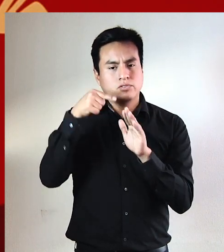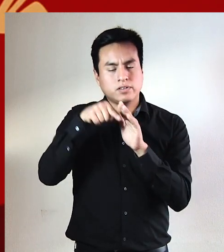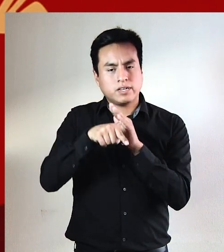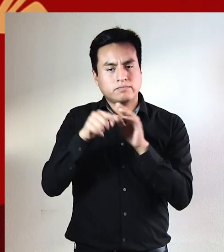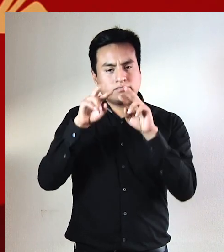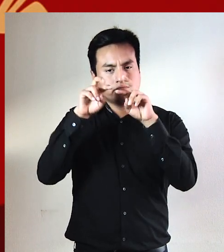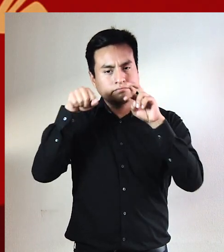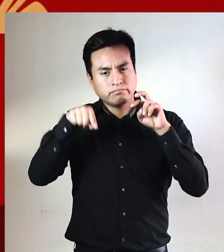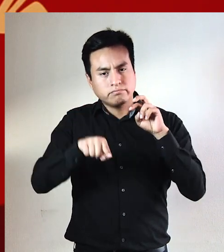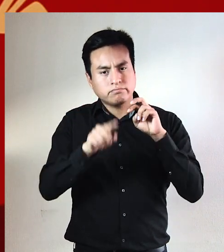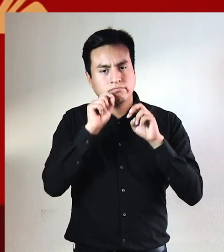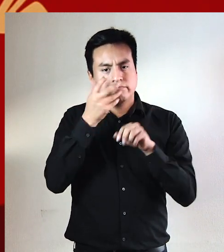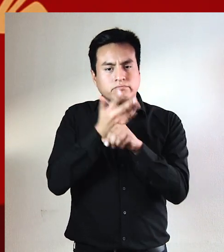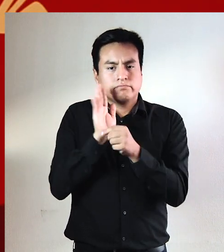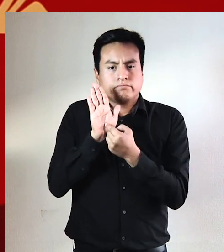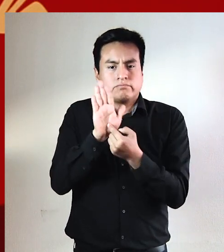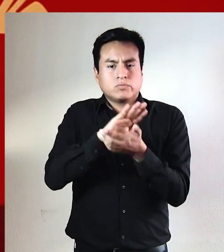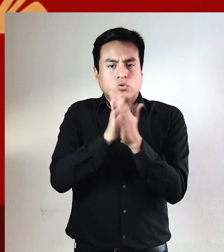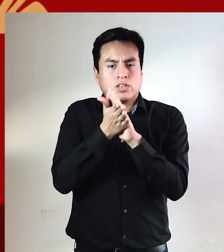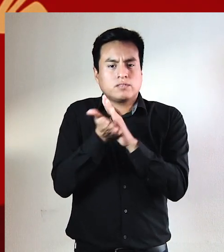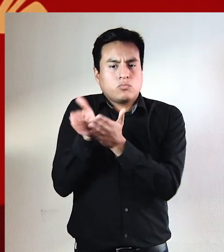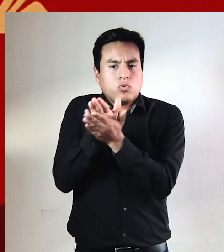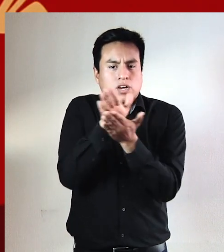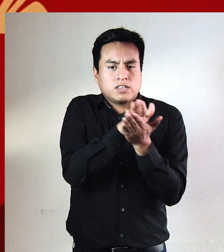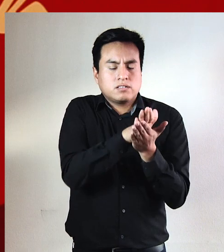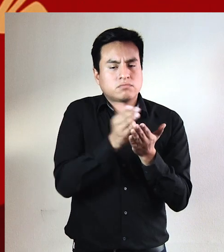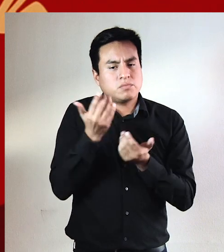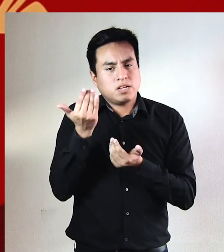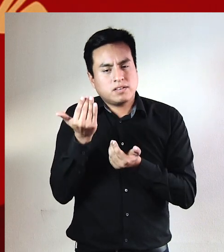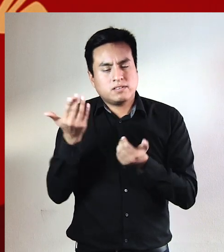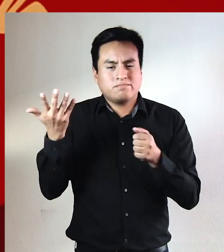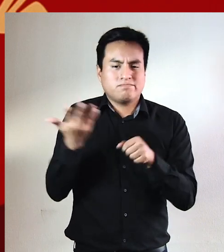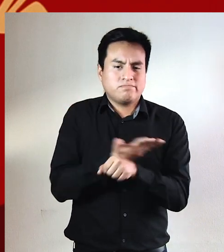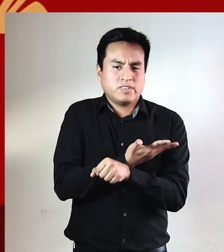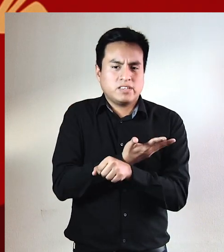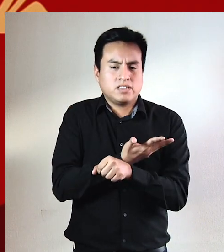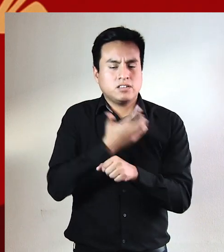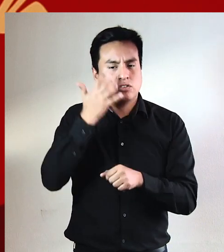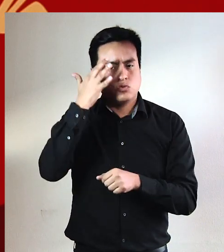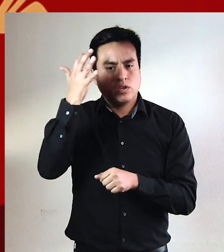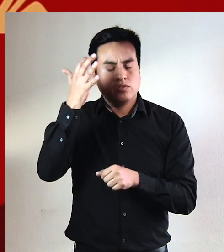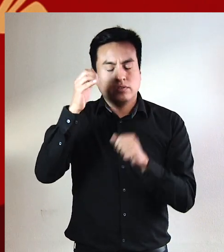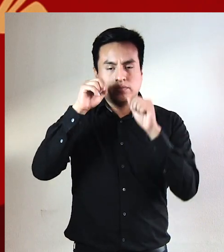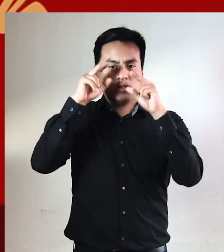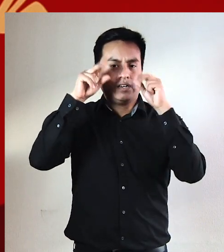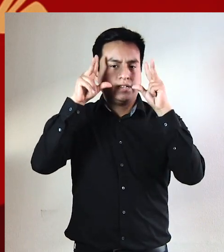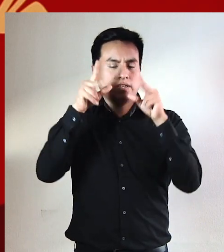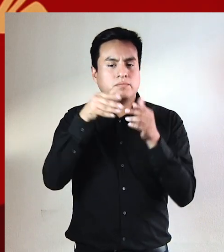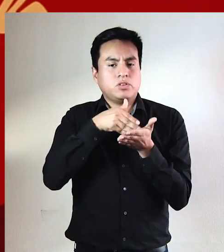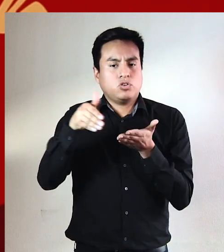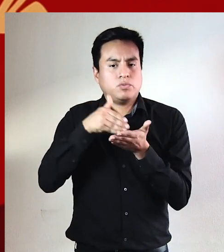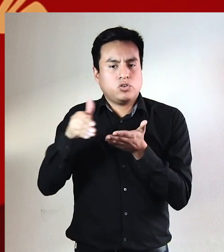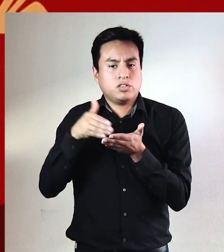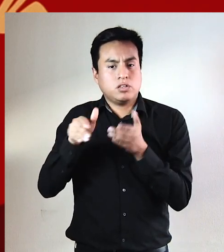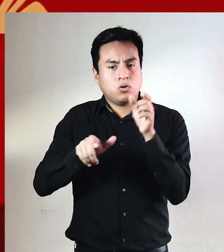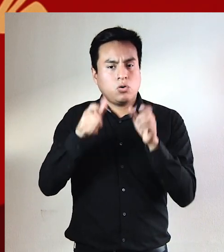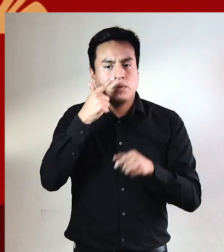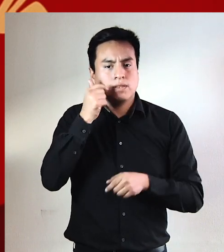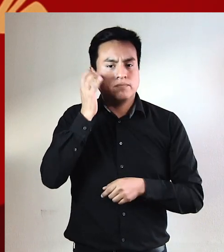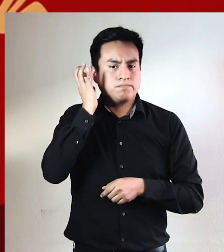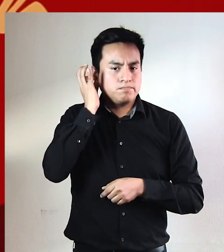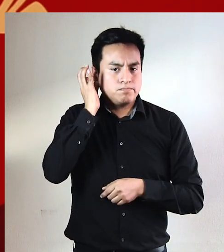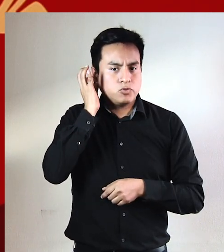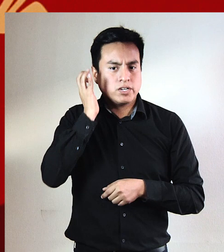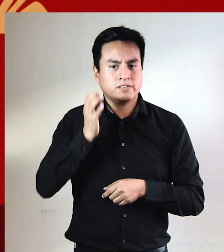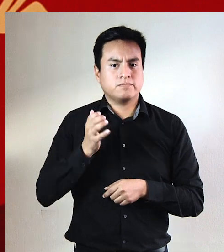inexorabilidad están expresadas todas las muertes, esperanzas, tragedias, sueños y despertares de millones y millones de hombres